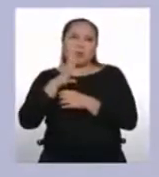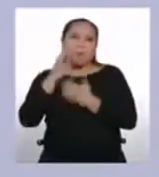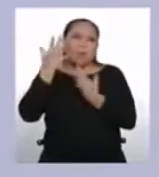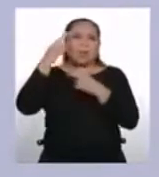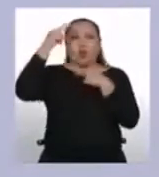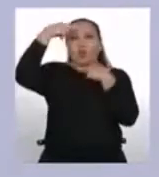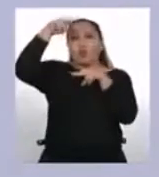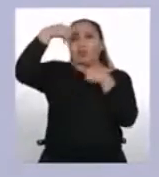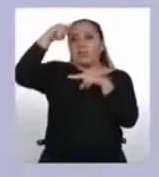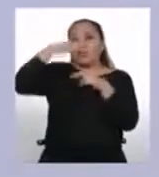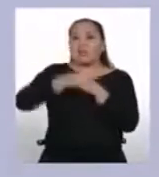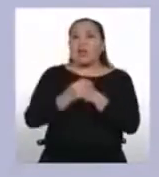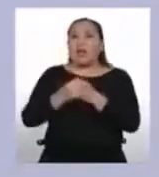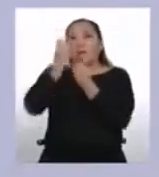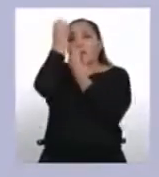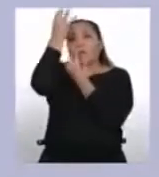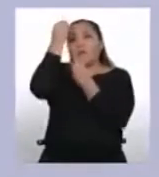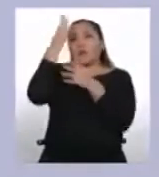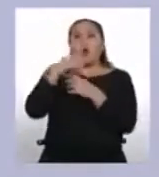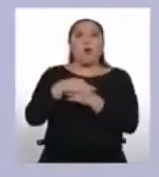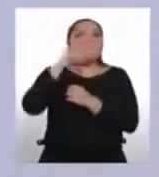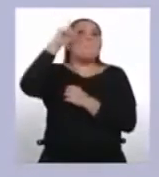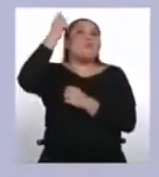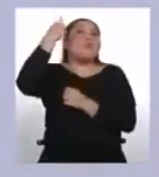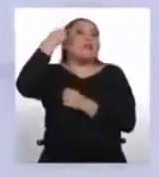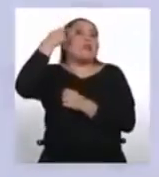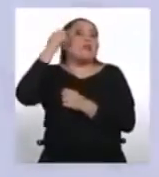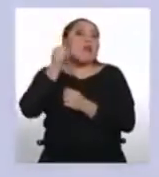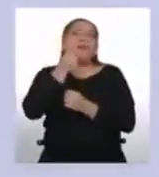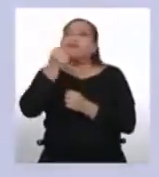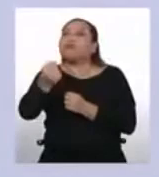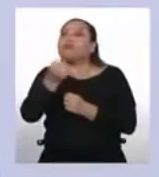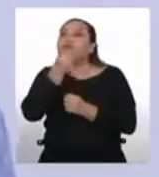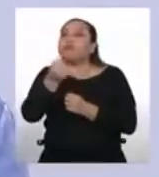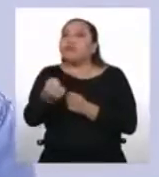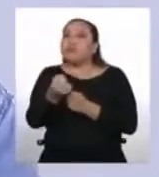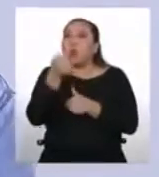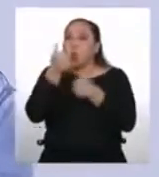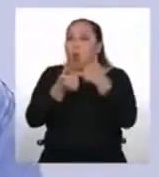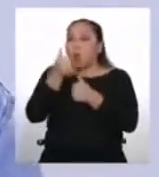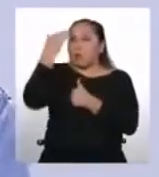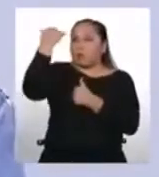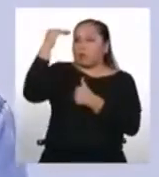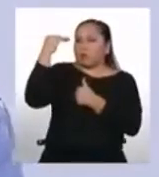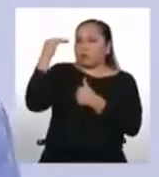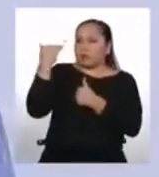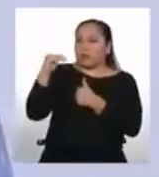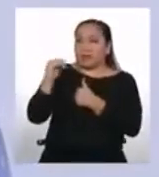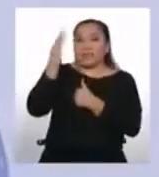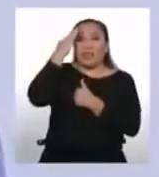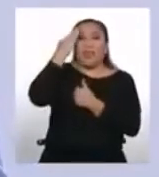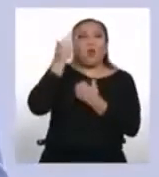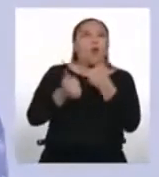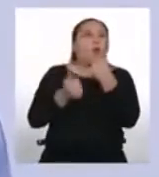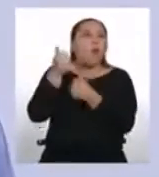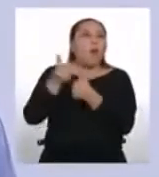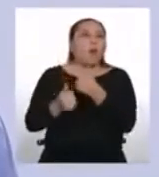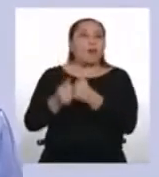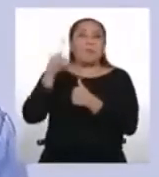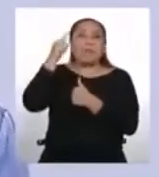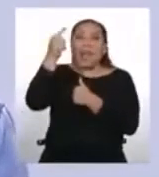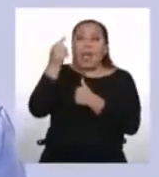noticia, un documental, un discurso político o una entrevista. Reconocer el texto nos ayuda porque estos textos orales tienen